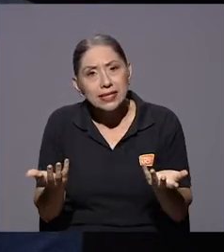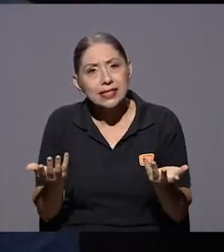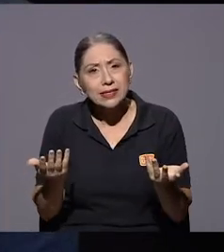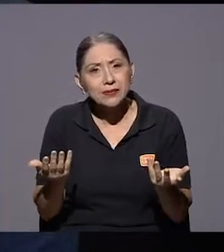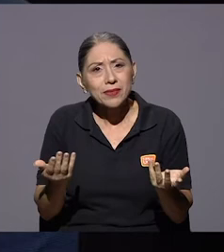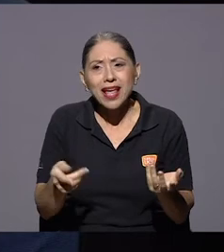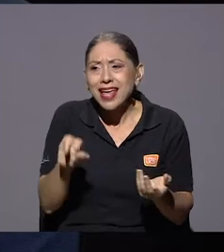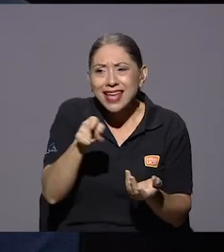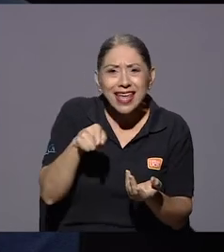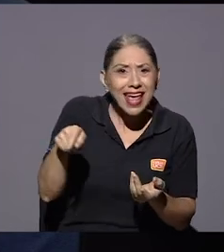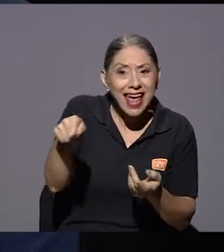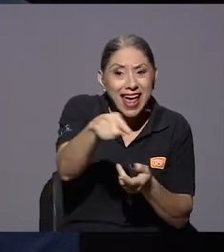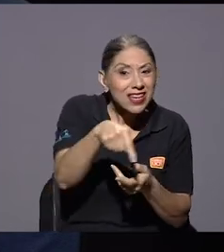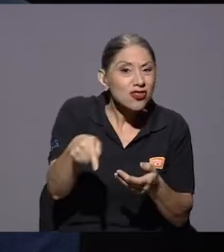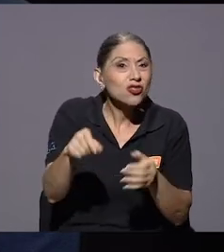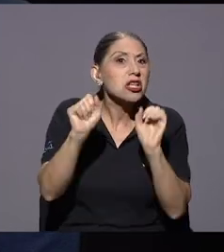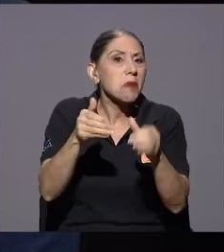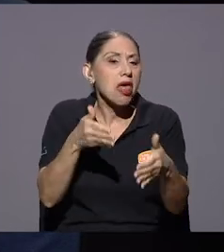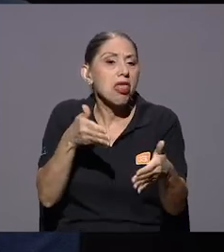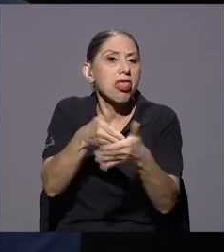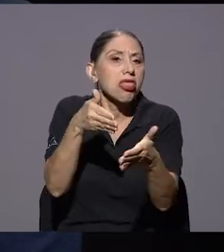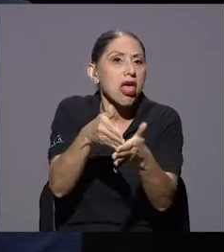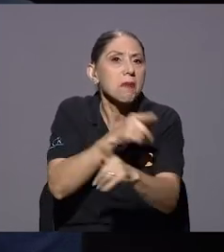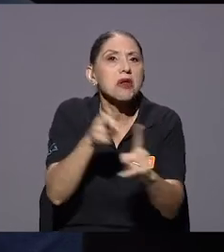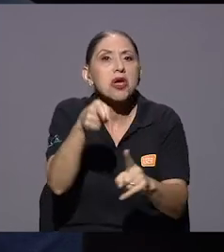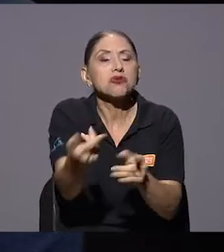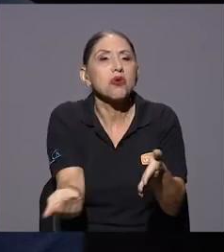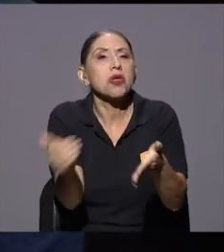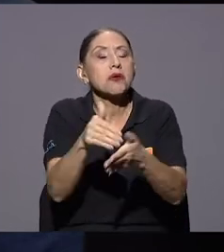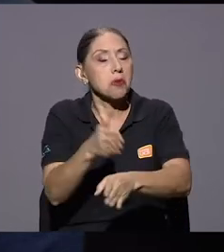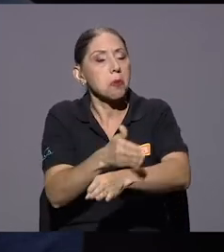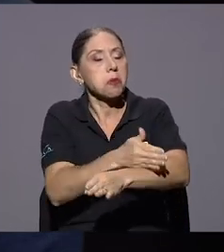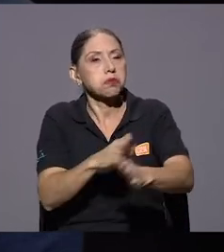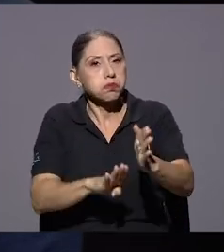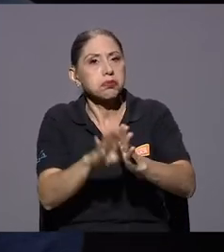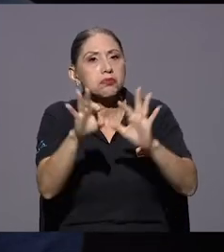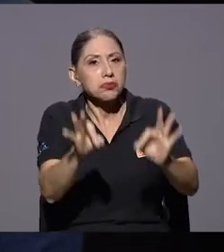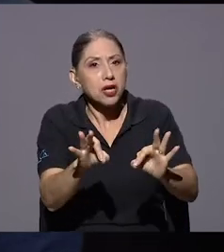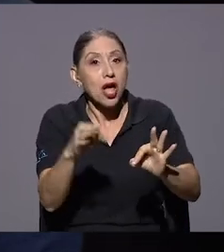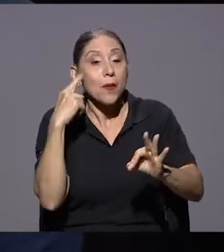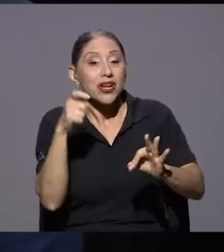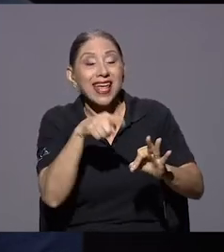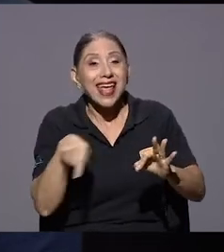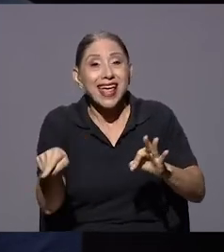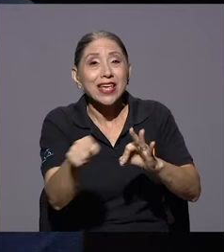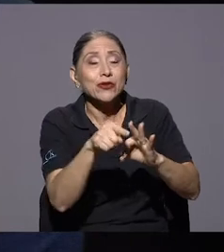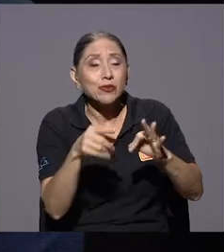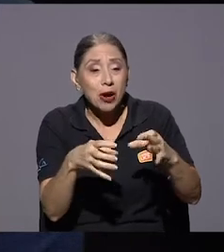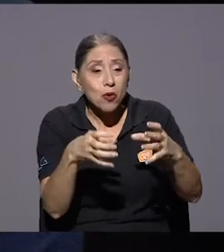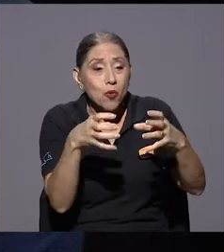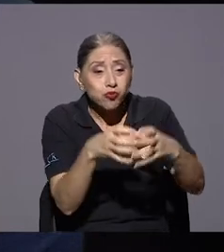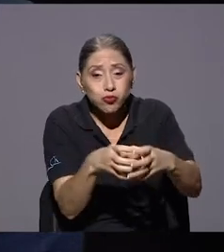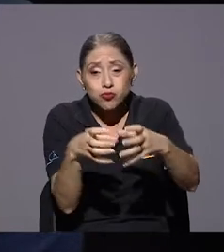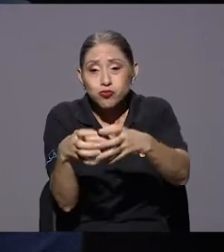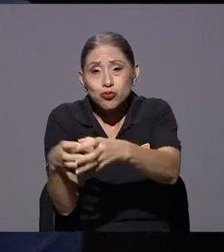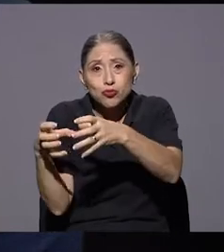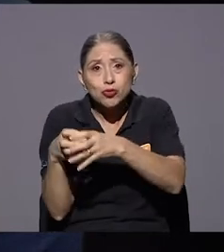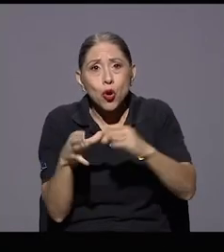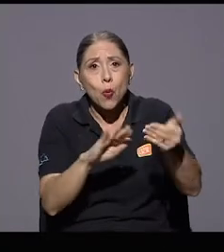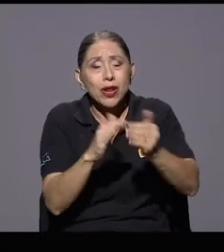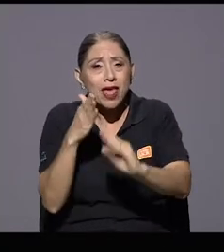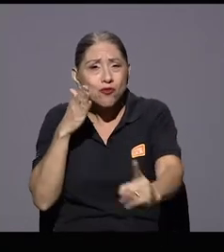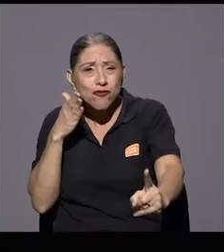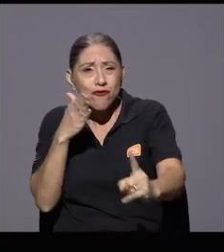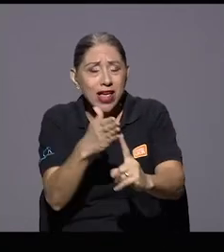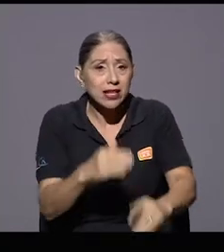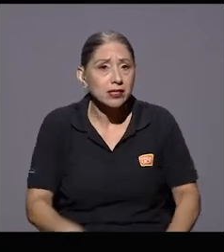son muy resilientes o sea ellos en realidad digamos como te digo como van creando comunidades muy o sea son comunidades muy fieles Gustavo